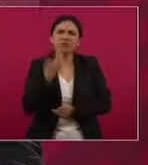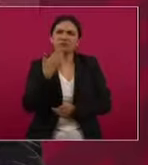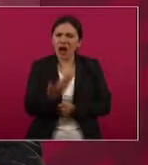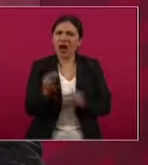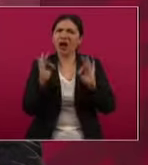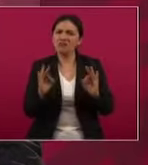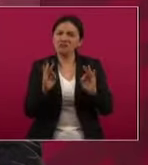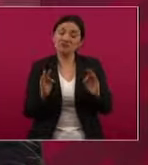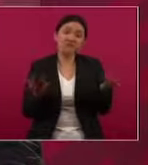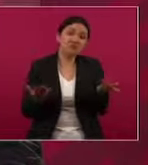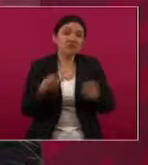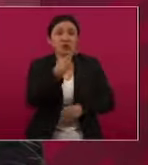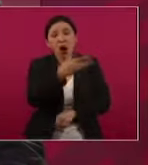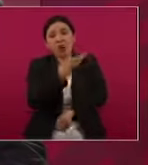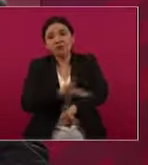Ahí la llevan.